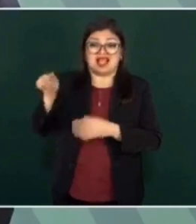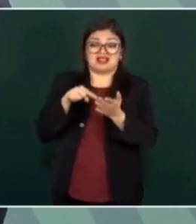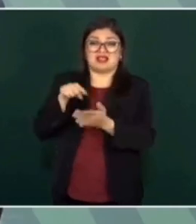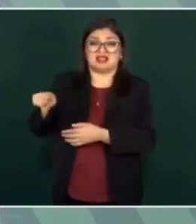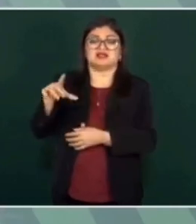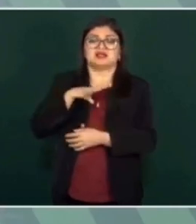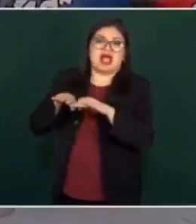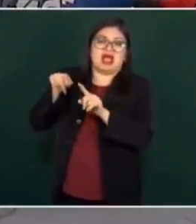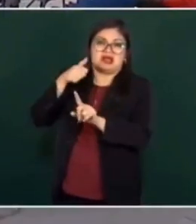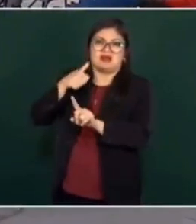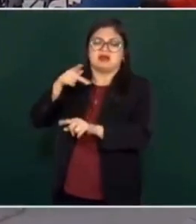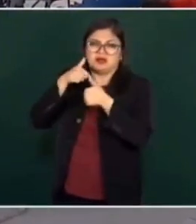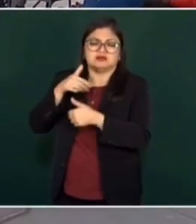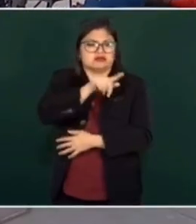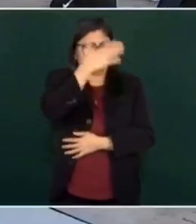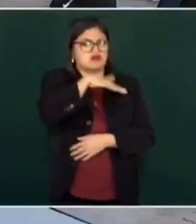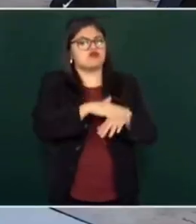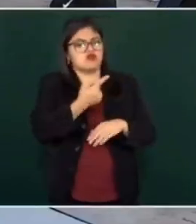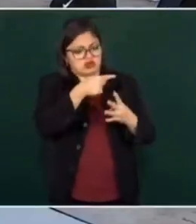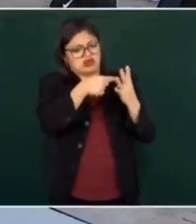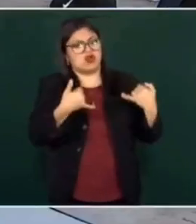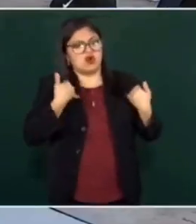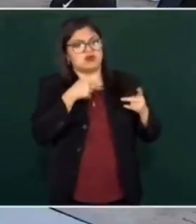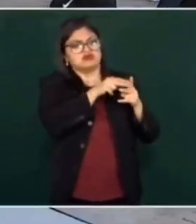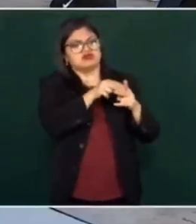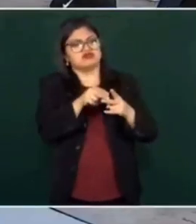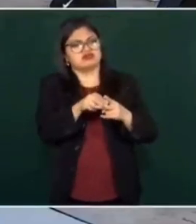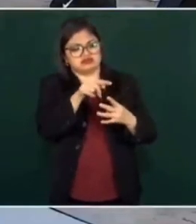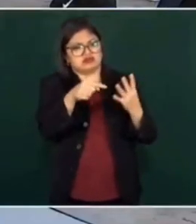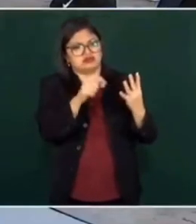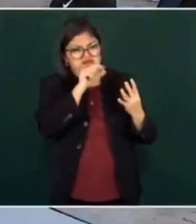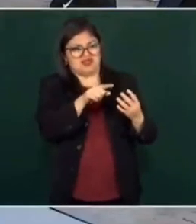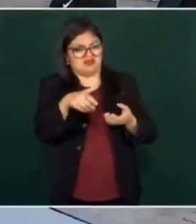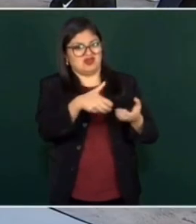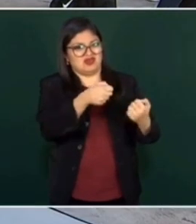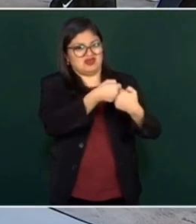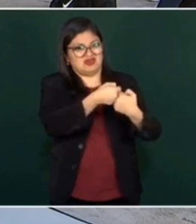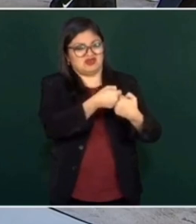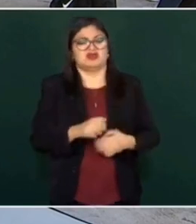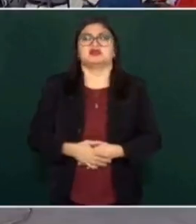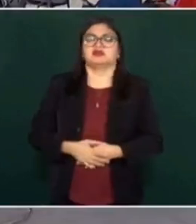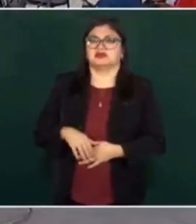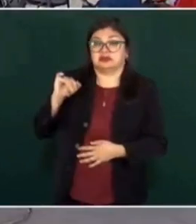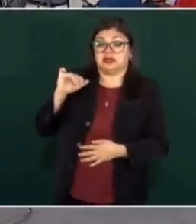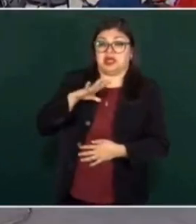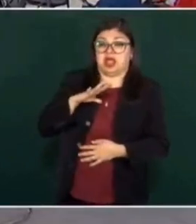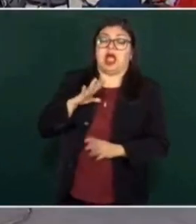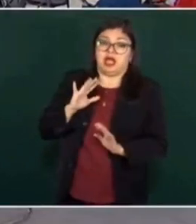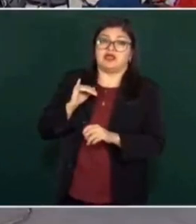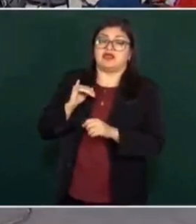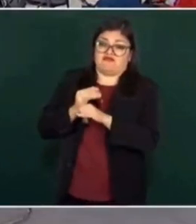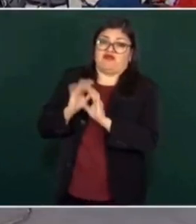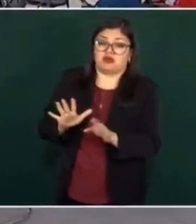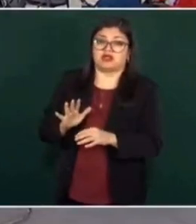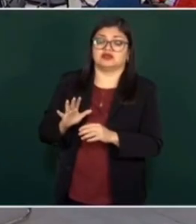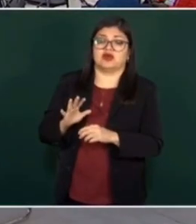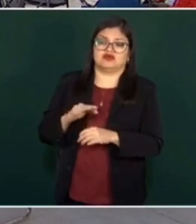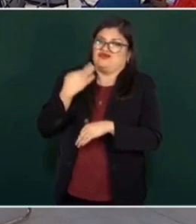comunicación con varios estados. ¿Conoce por qué asesinaron a los cuatro jóvenes que fueron plagiados ahí sobre esa carretera? Sí, se tiene una información. Todo se investiga.